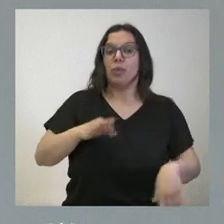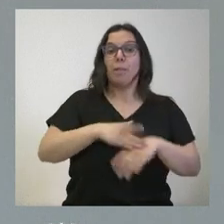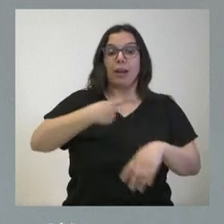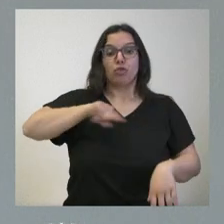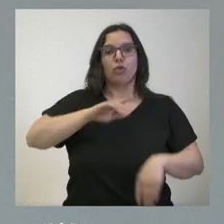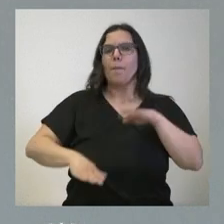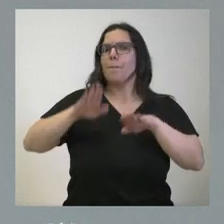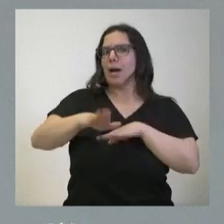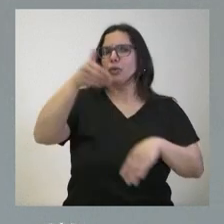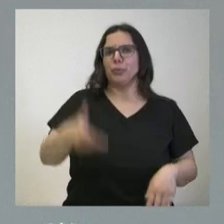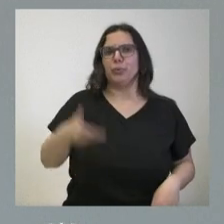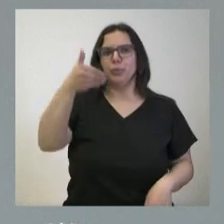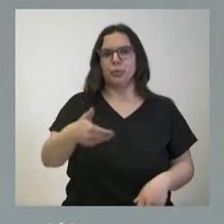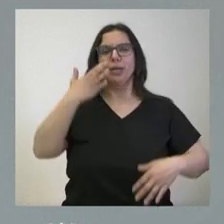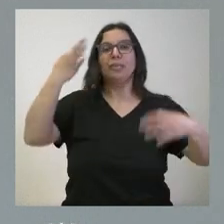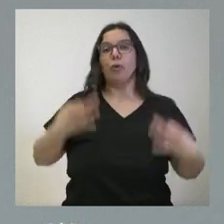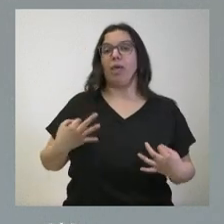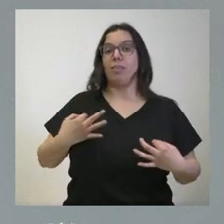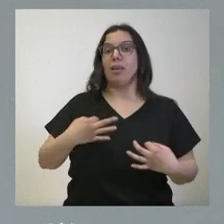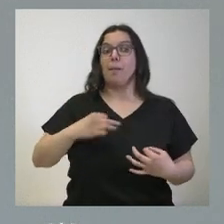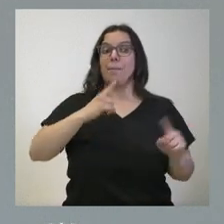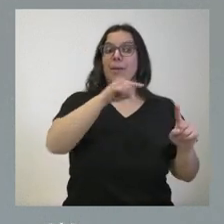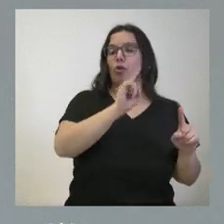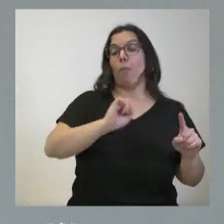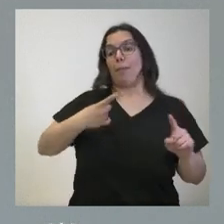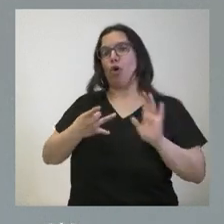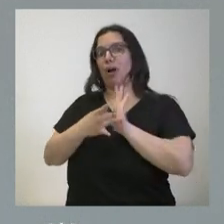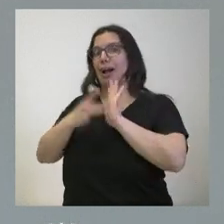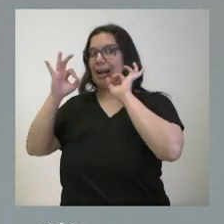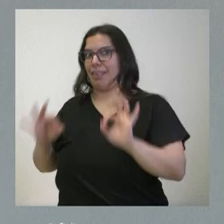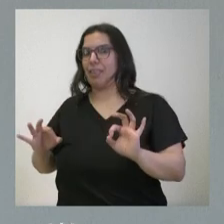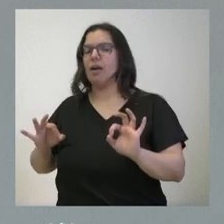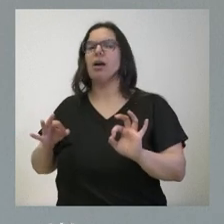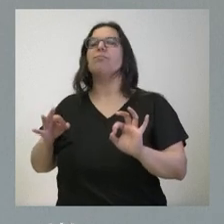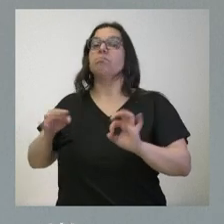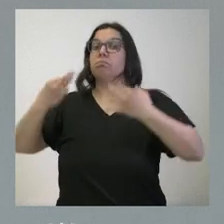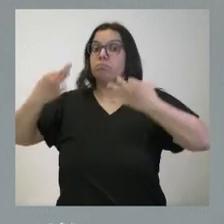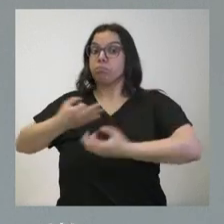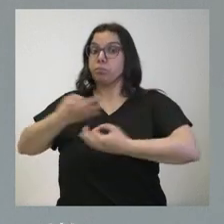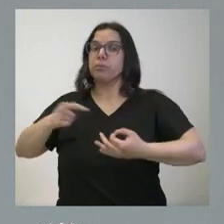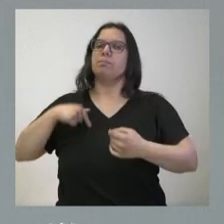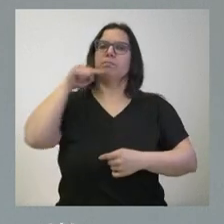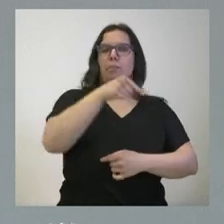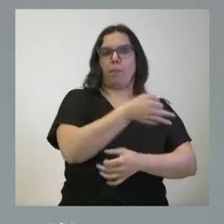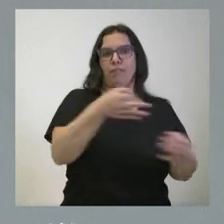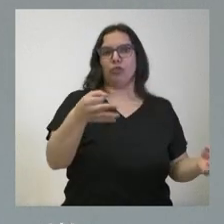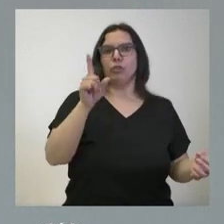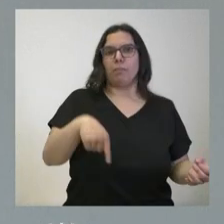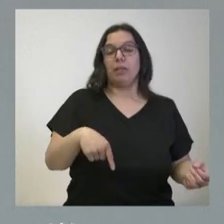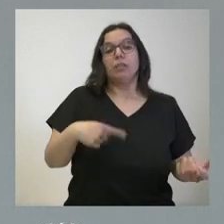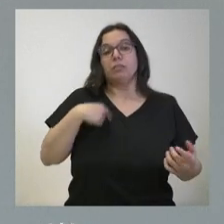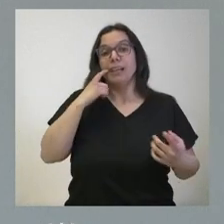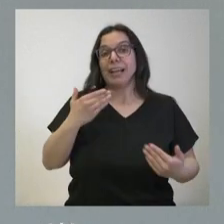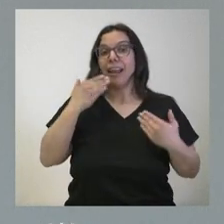imprescindible el garantizar la calidad junto a cualquier rebaja en el periodo de trabajo y yo creo que con el esfuerzo de todos